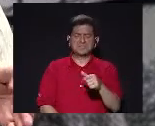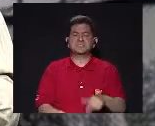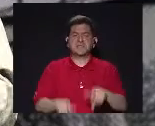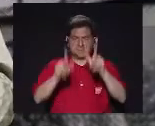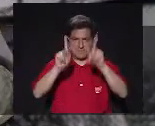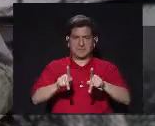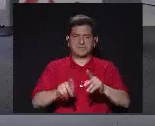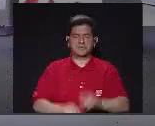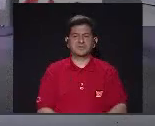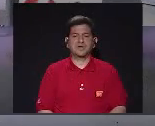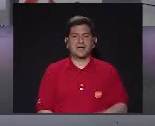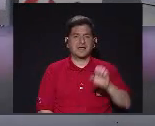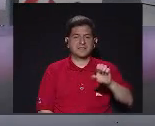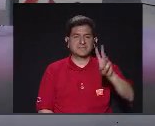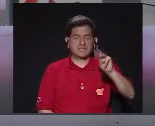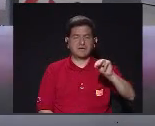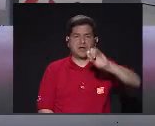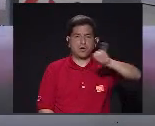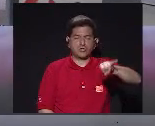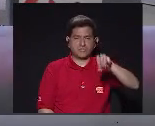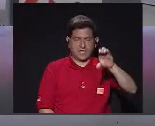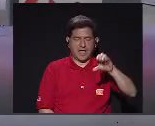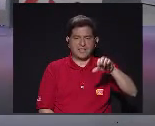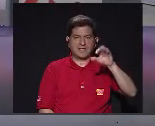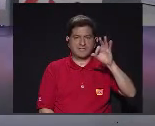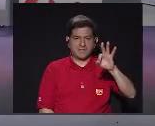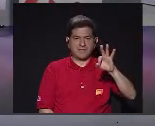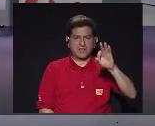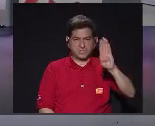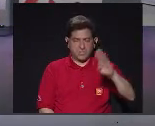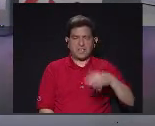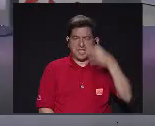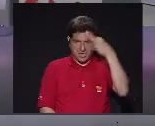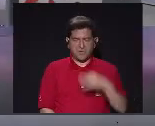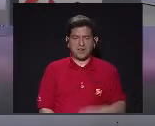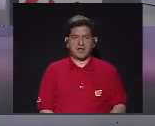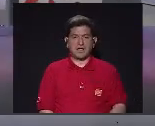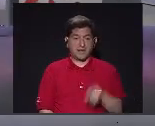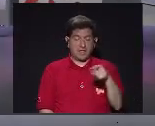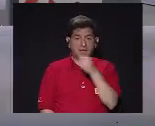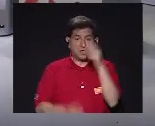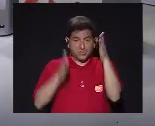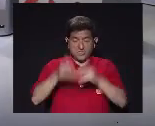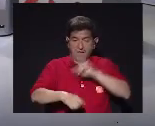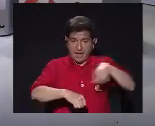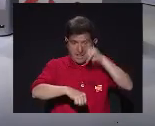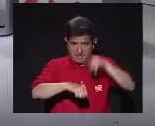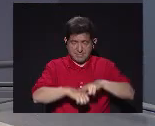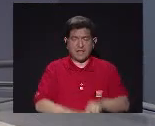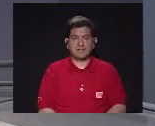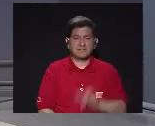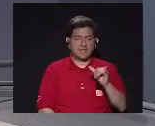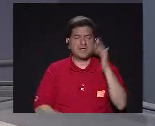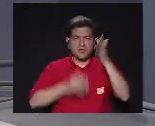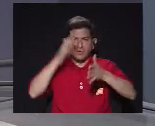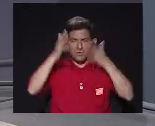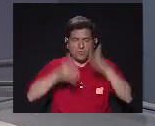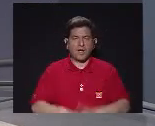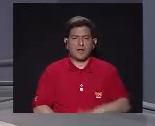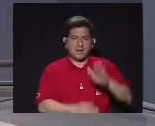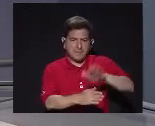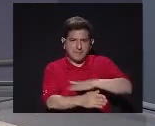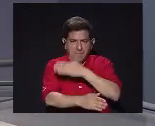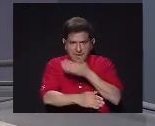personas En eso también creyeron Esteban Monge José Cañas Y Fabricio Barquero Quienes son artistas Nacionales Que dedicaron Su